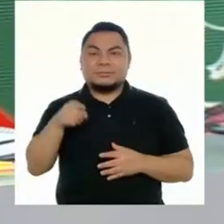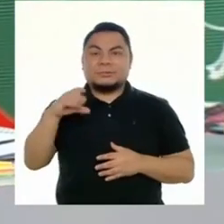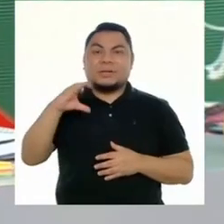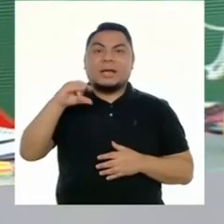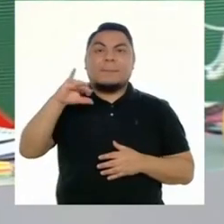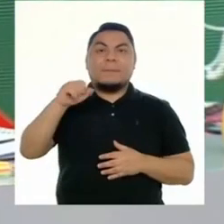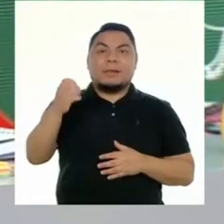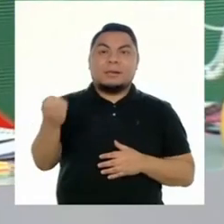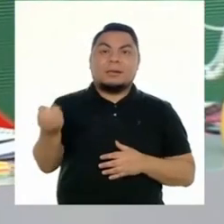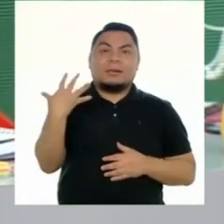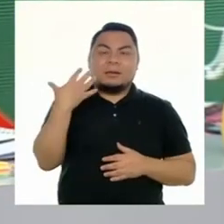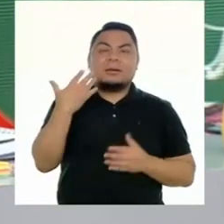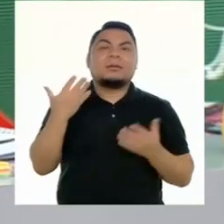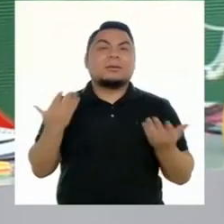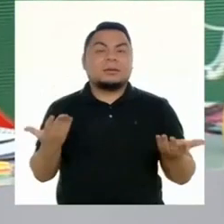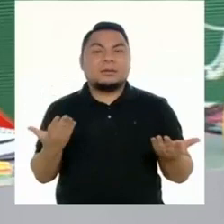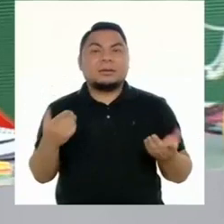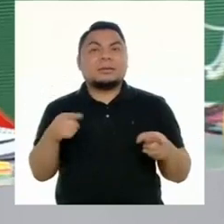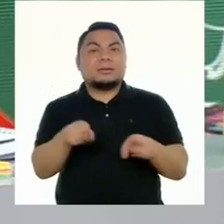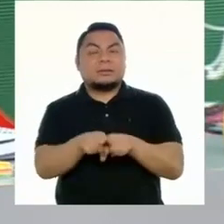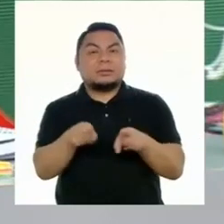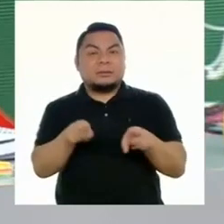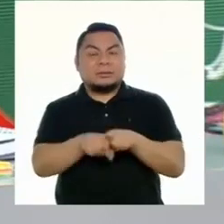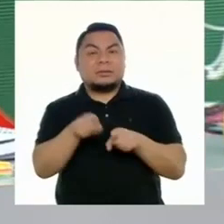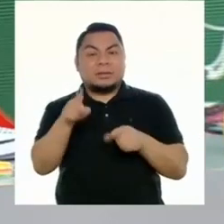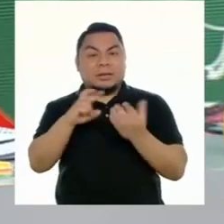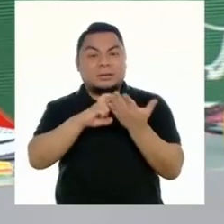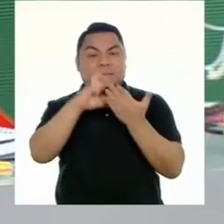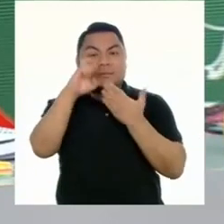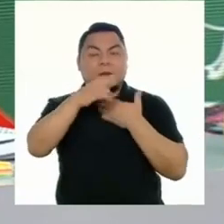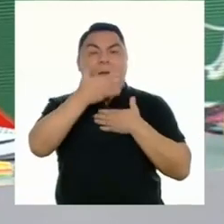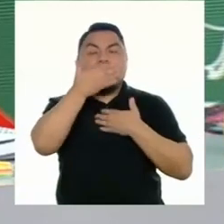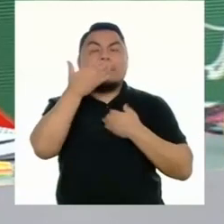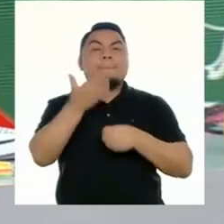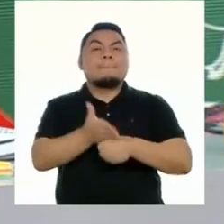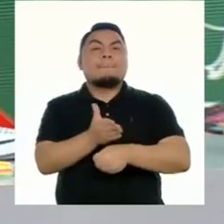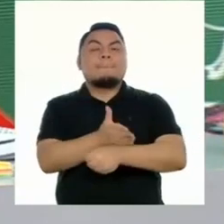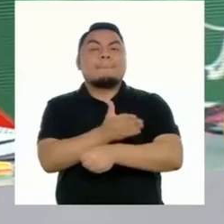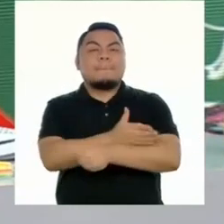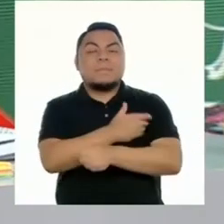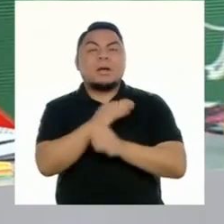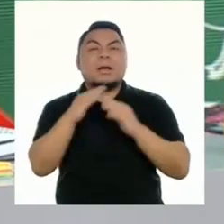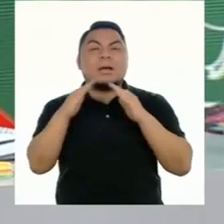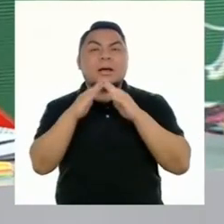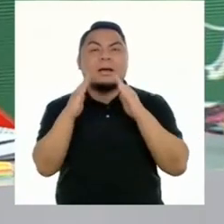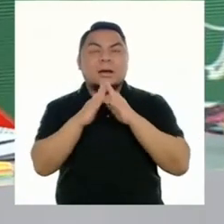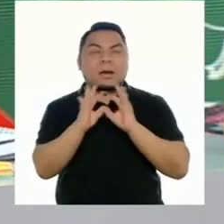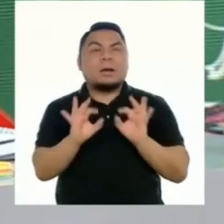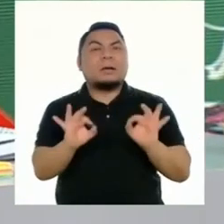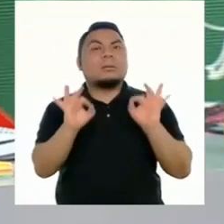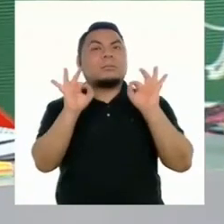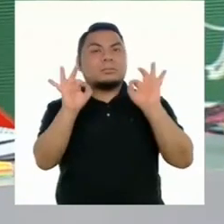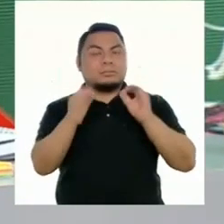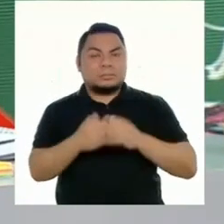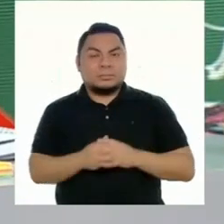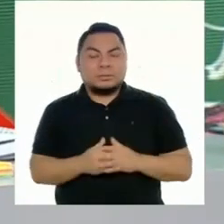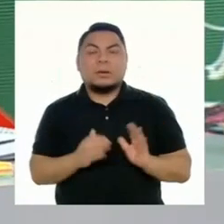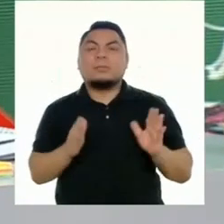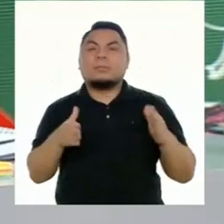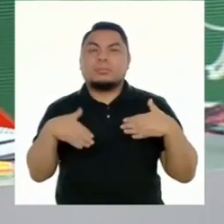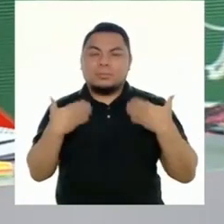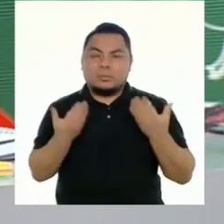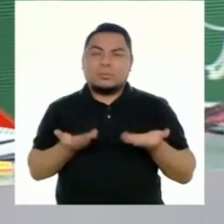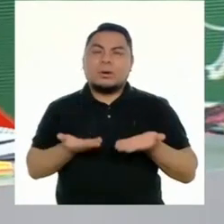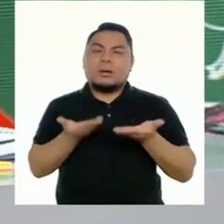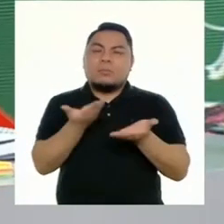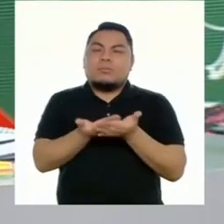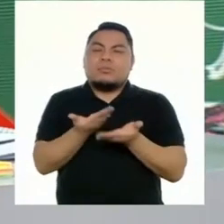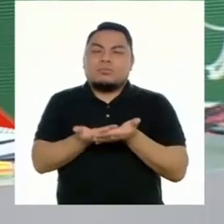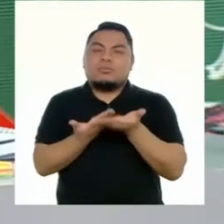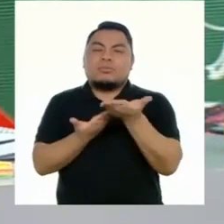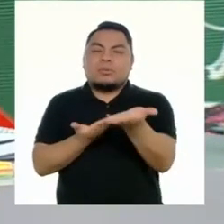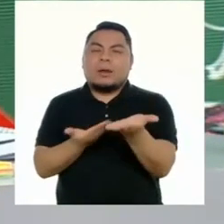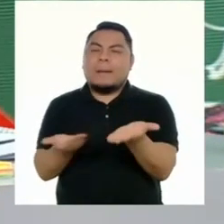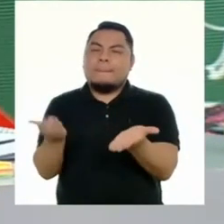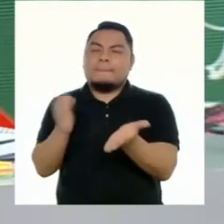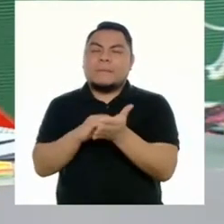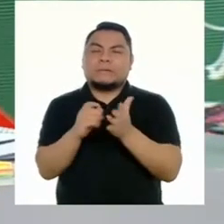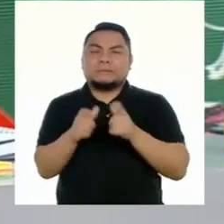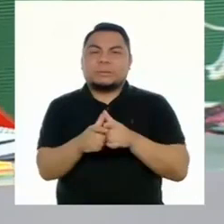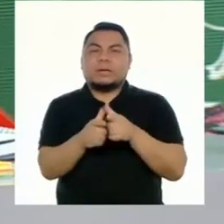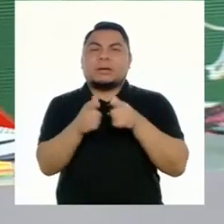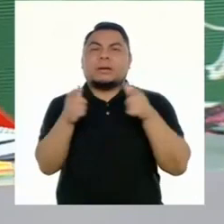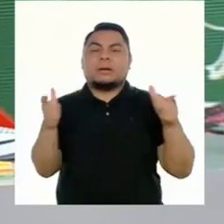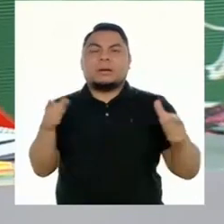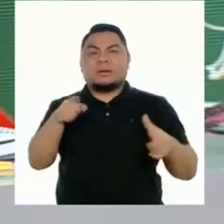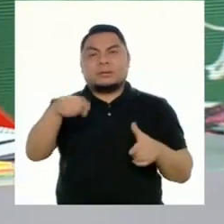Camila me propuso que, así como hicimos un plan de mejora para tener un hogar ecoeficiente, podemos plantear una propuesta más